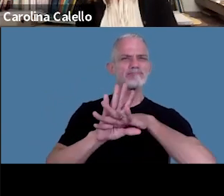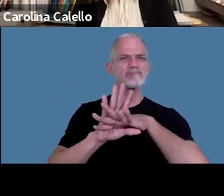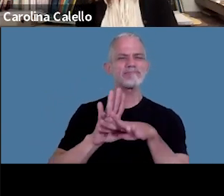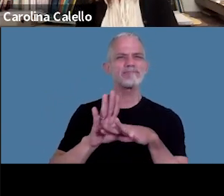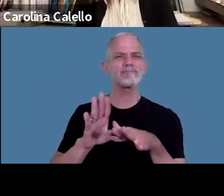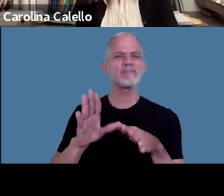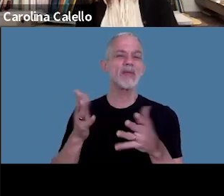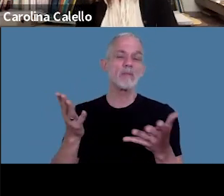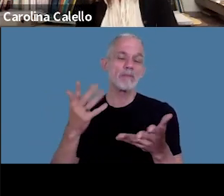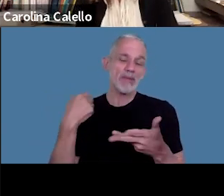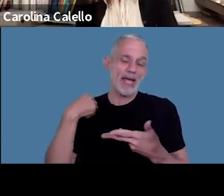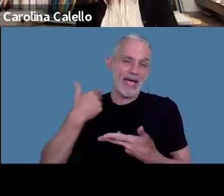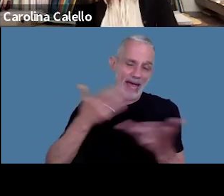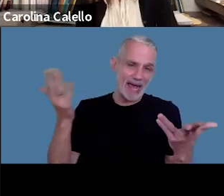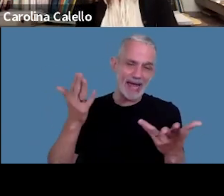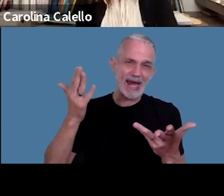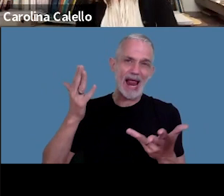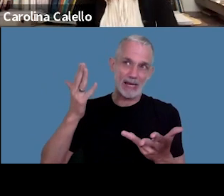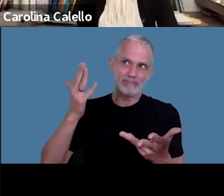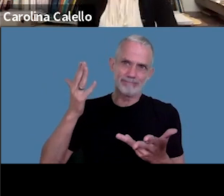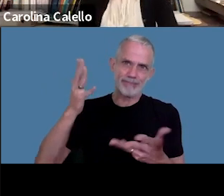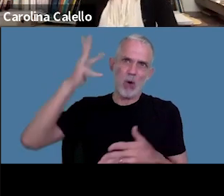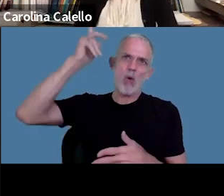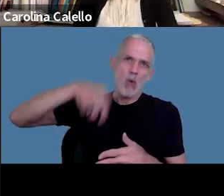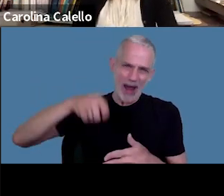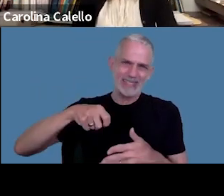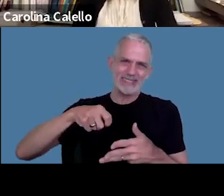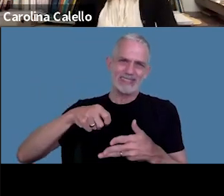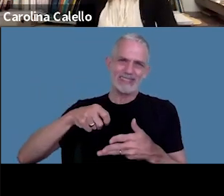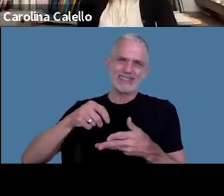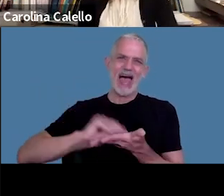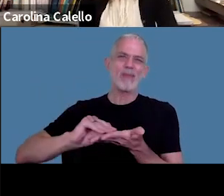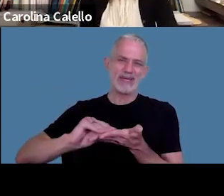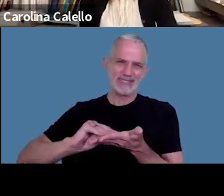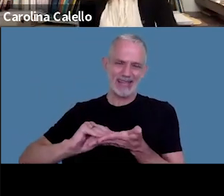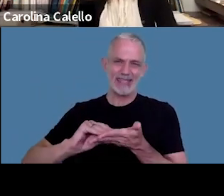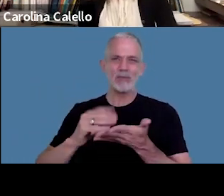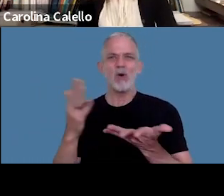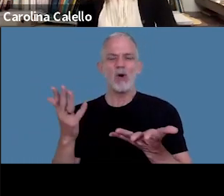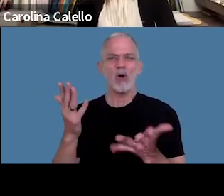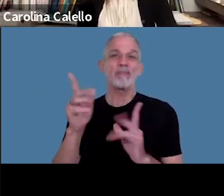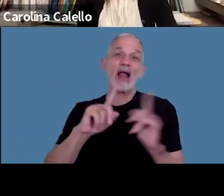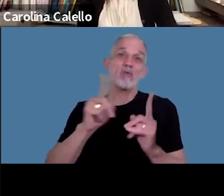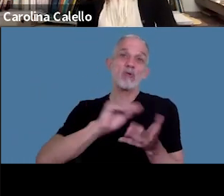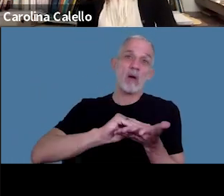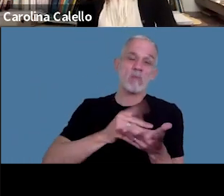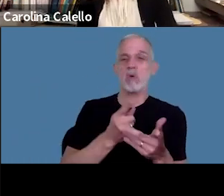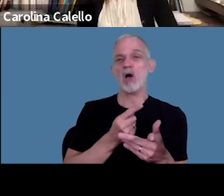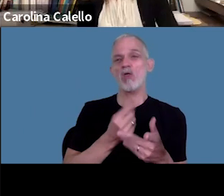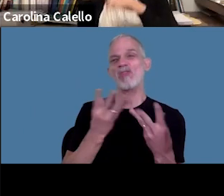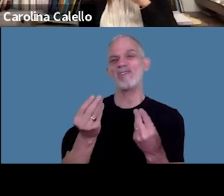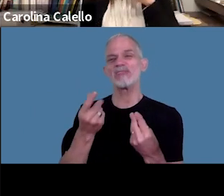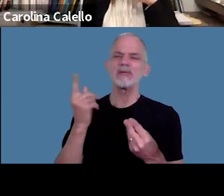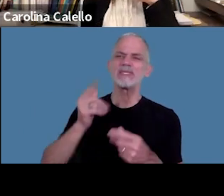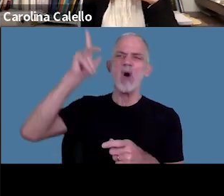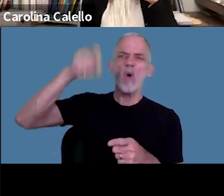porque en general los emite un juez administrativo se ha tratado de hacer algún planteo con relación a que una